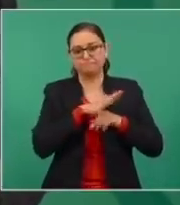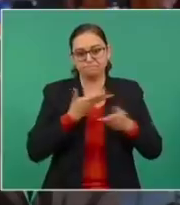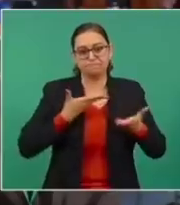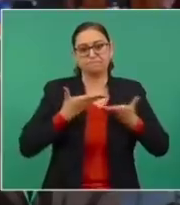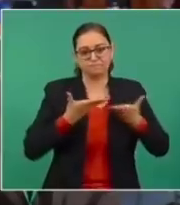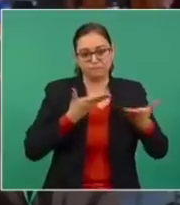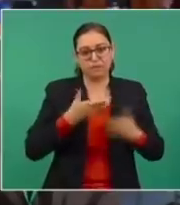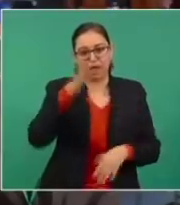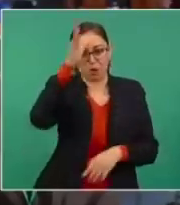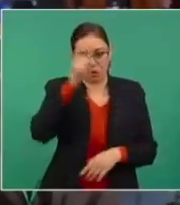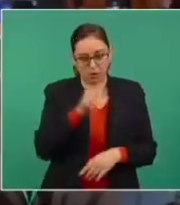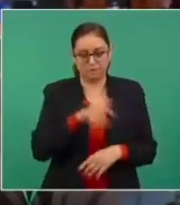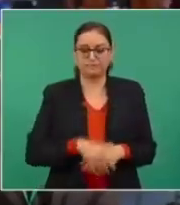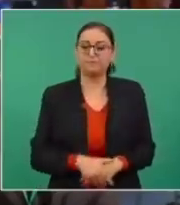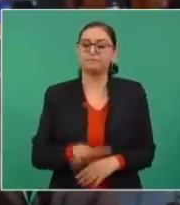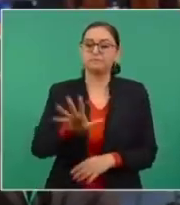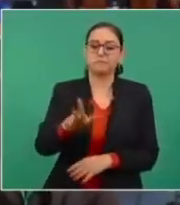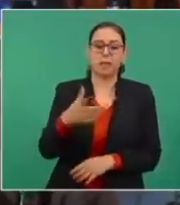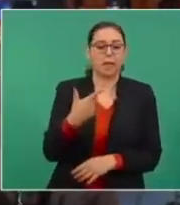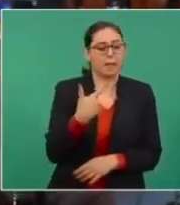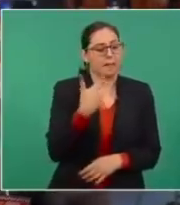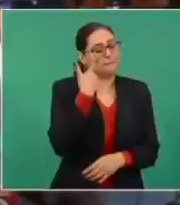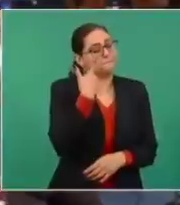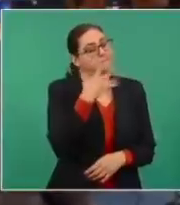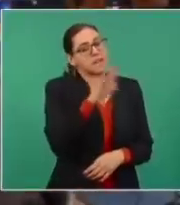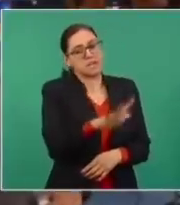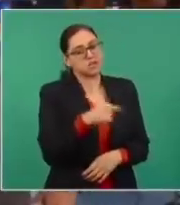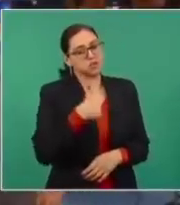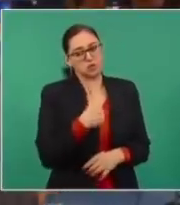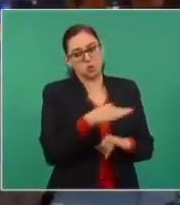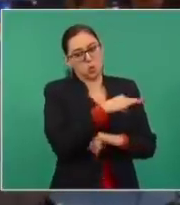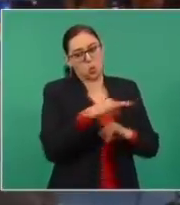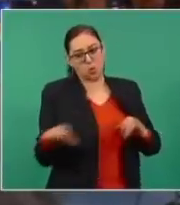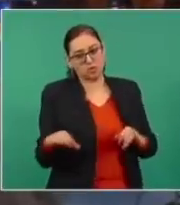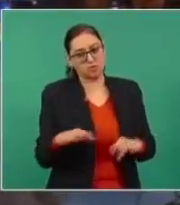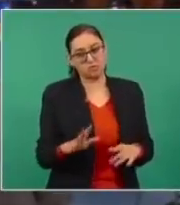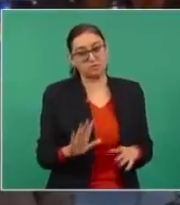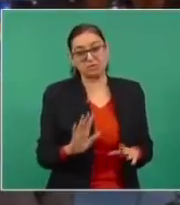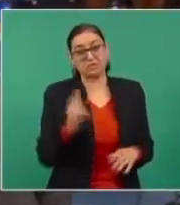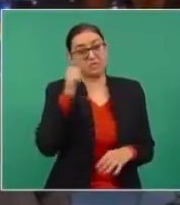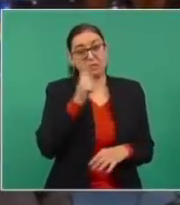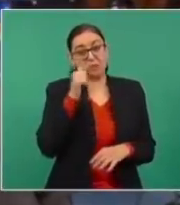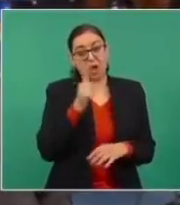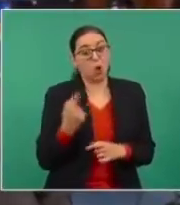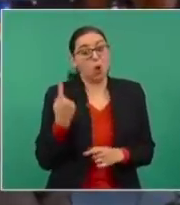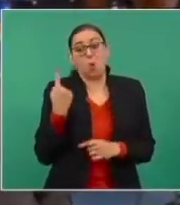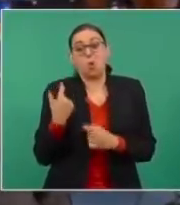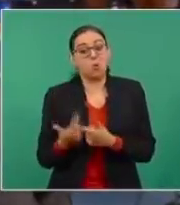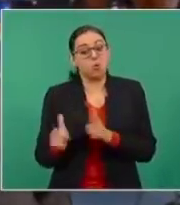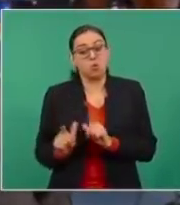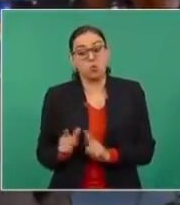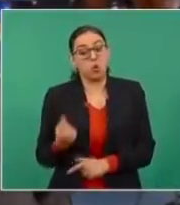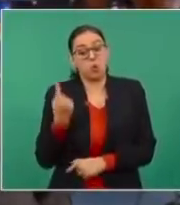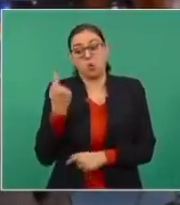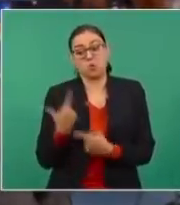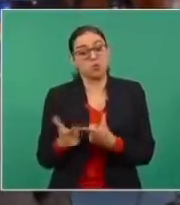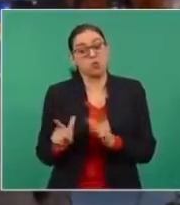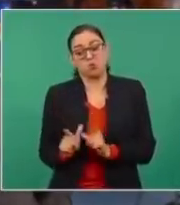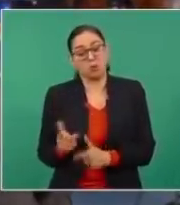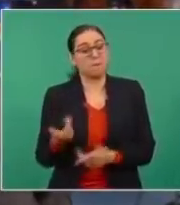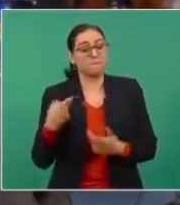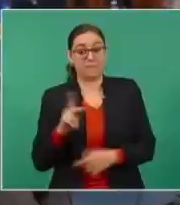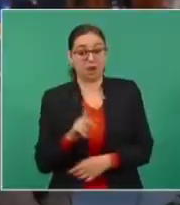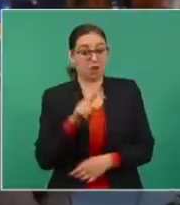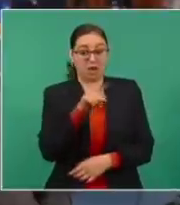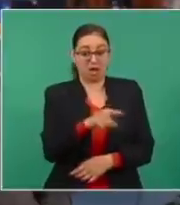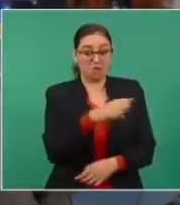Mire, cierro así, presidente, siempre se le ha colocado como un grupito y no ha habido una asamblea de la cabecera municipal.